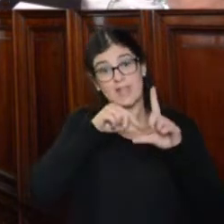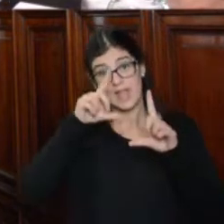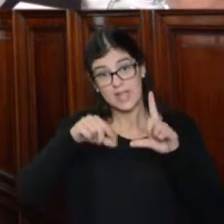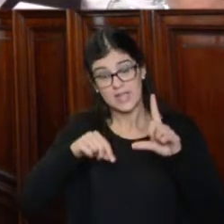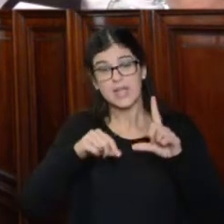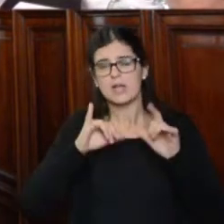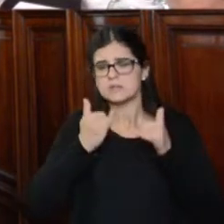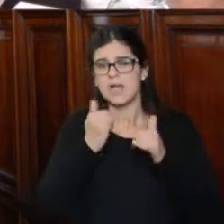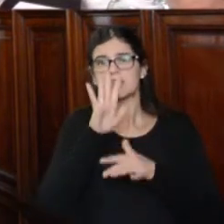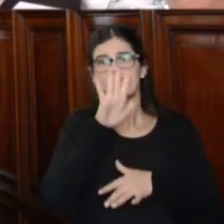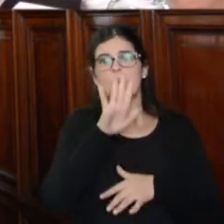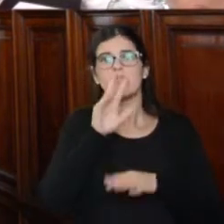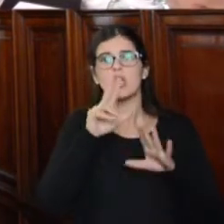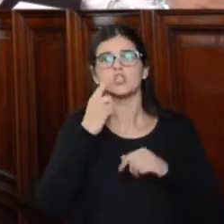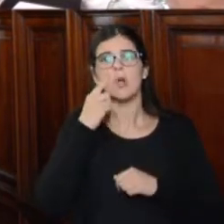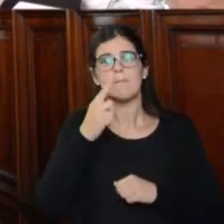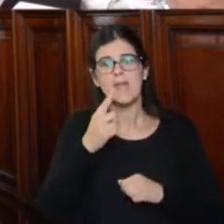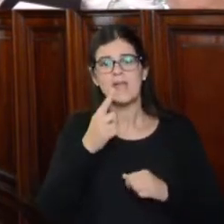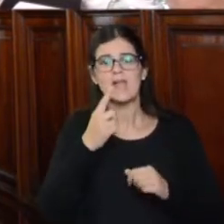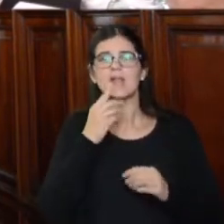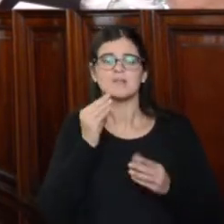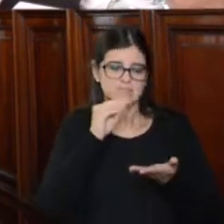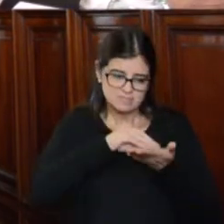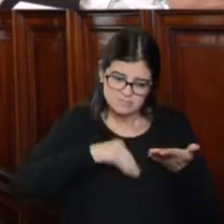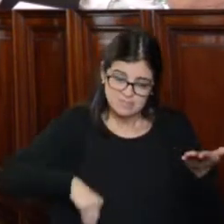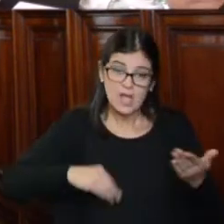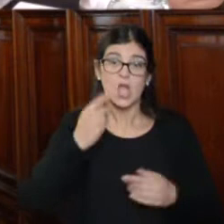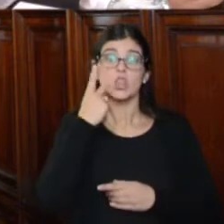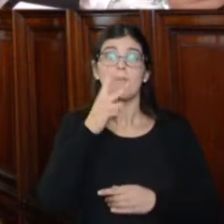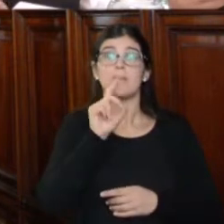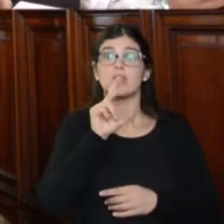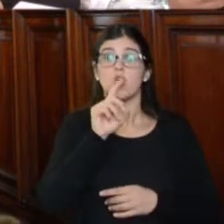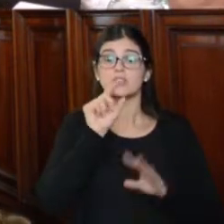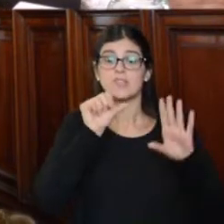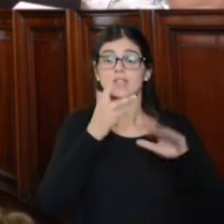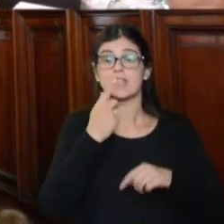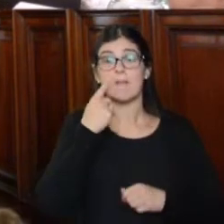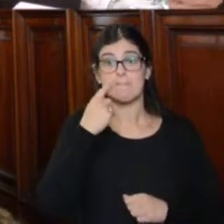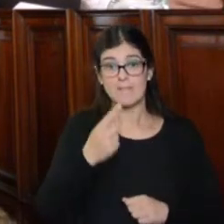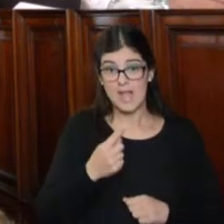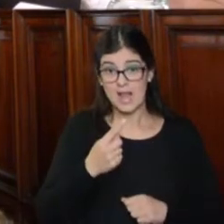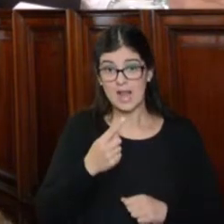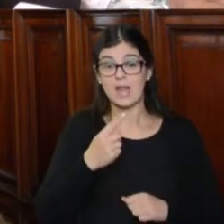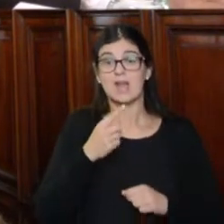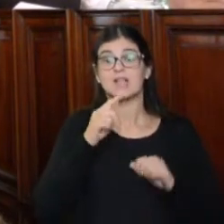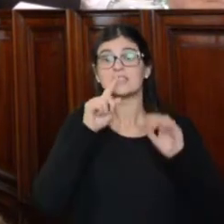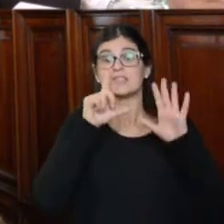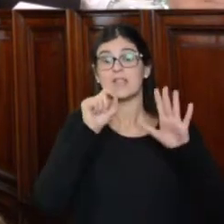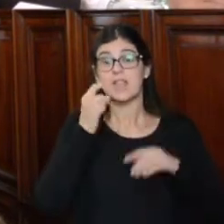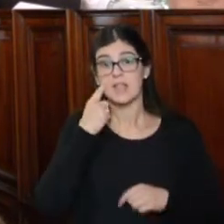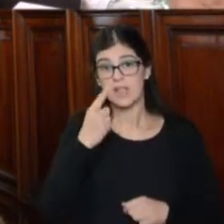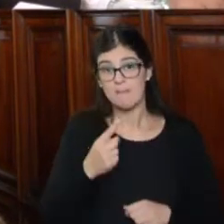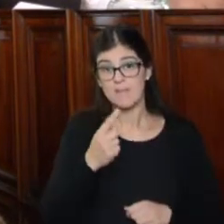ingresaron 58.000 causas. En el 2012, 63.000, 70.000